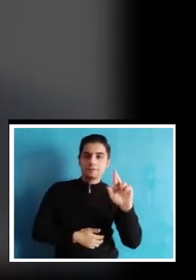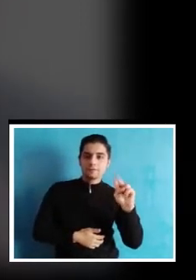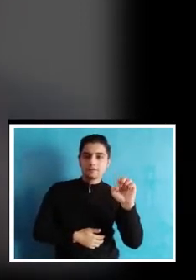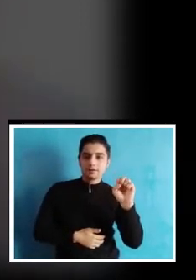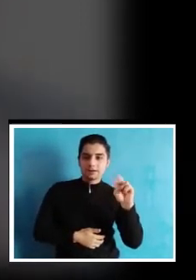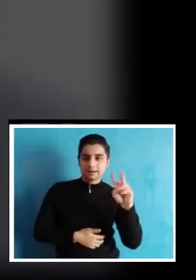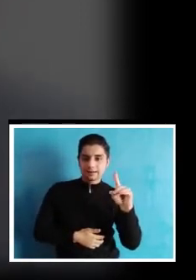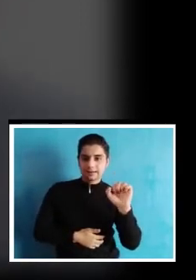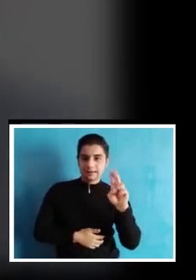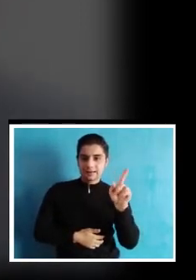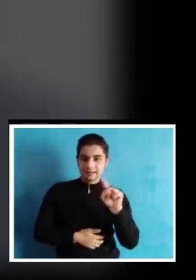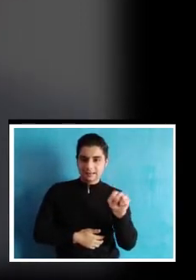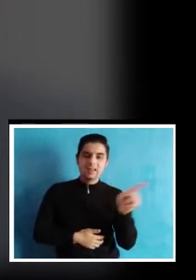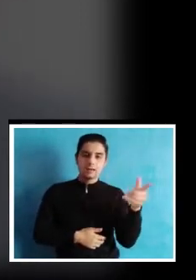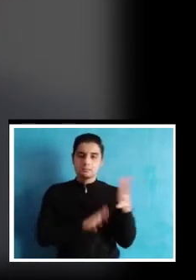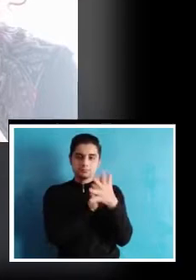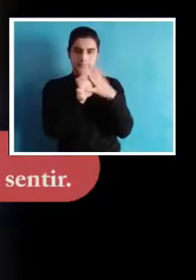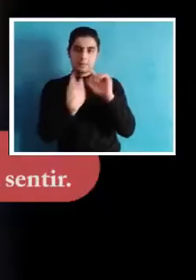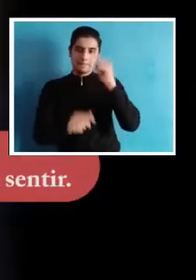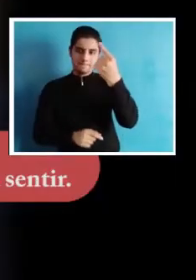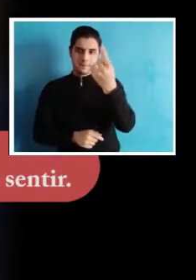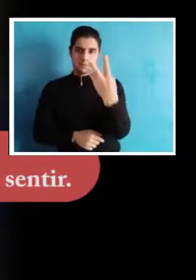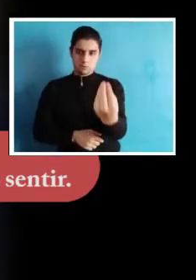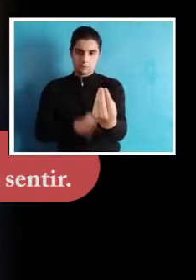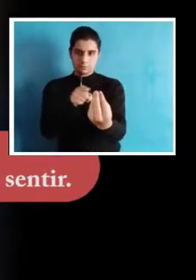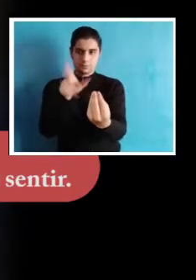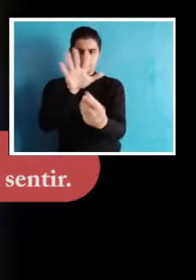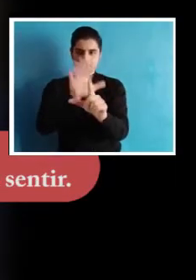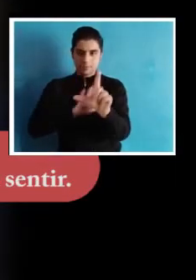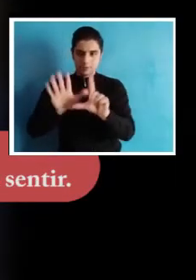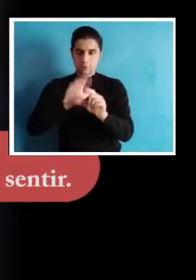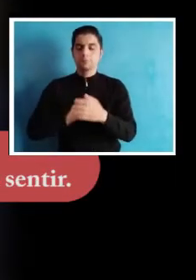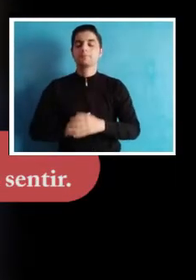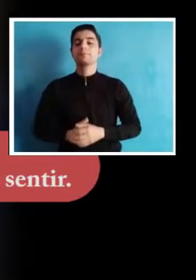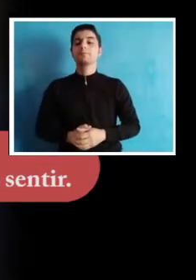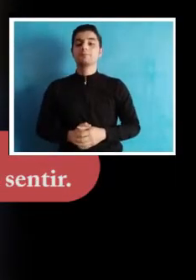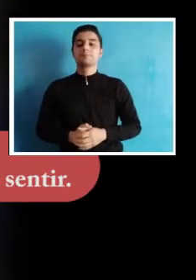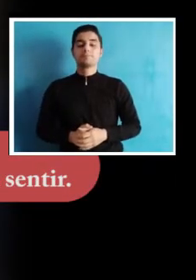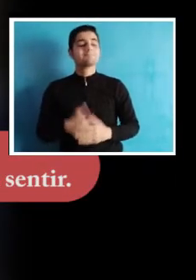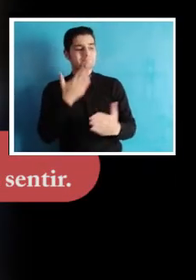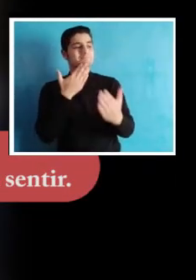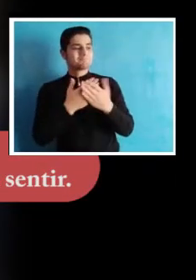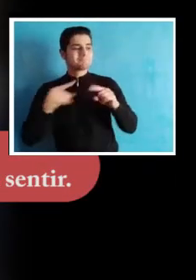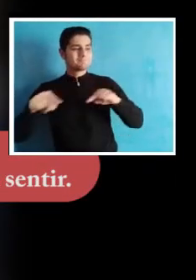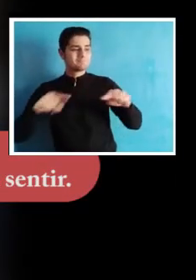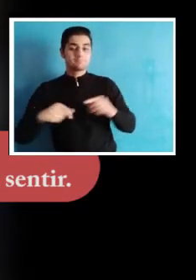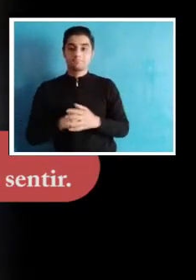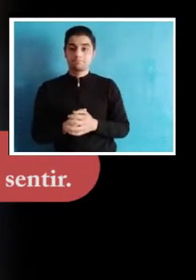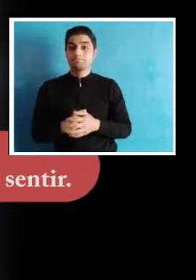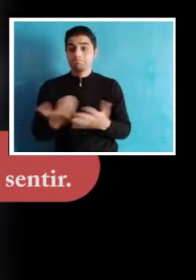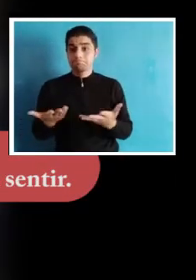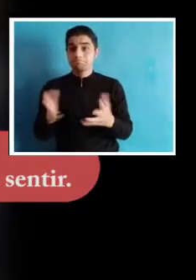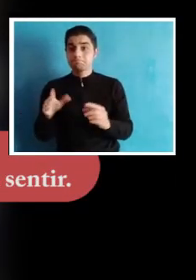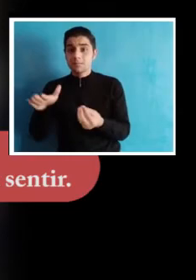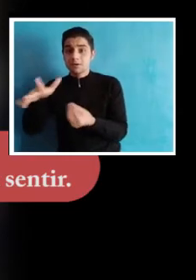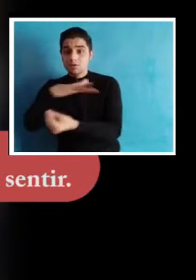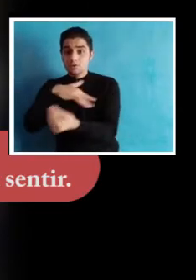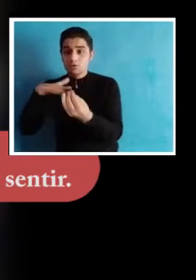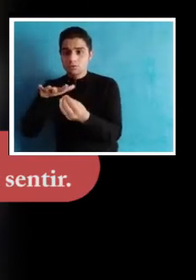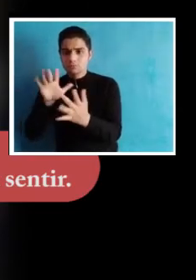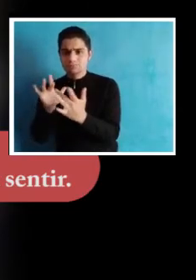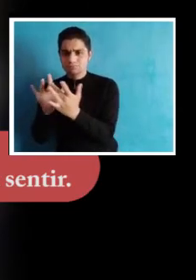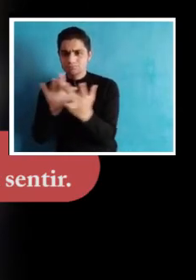quien analizará la primera categoría. Muchas gracias, coordinadora Liliana. Desde un entorno socio